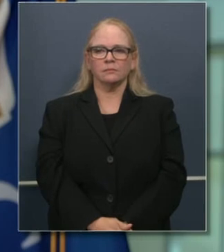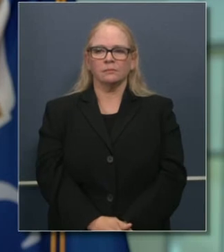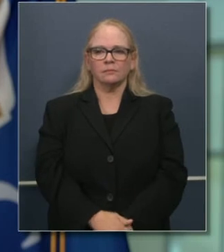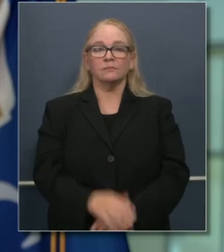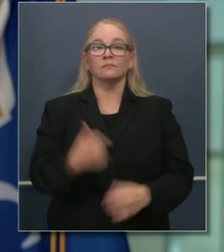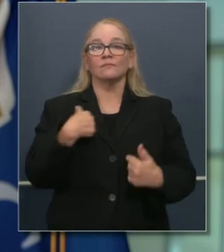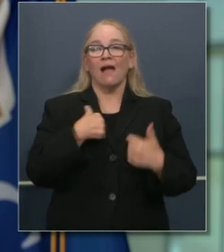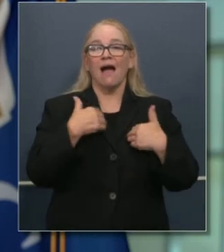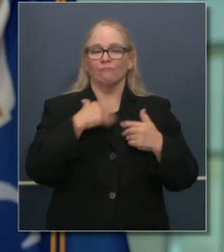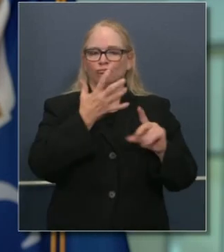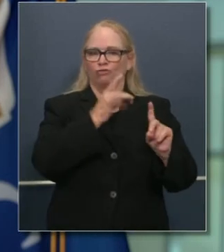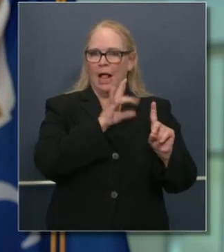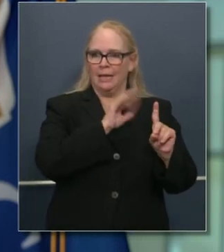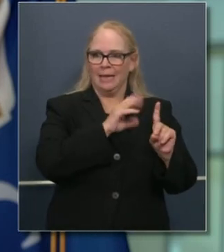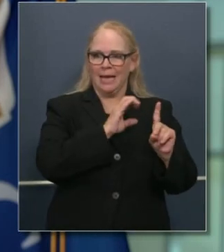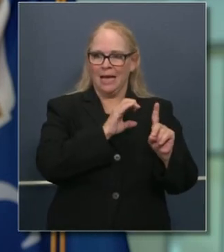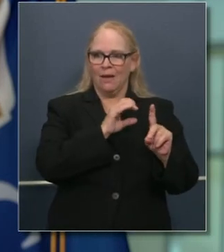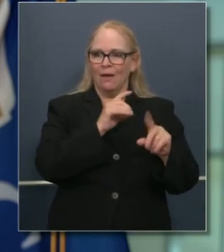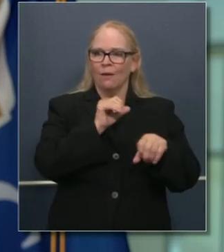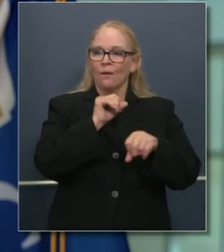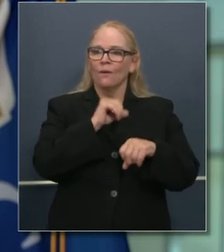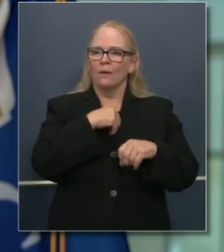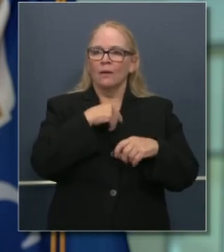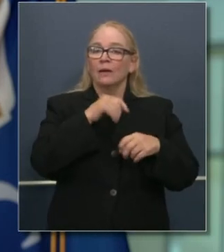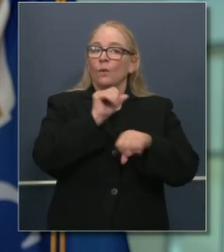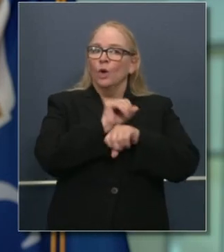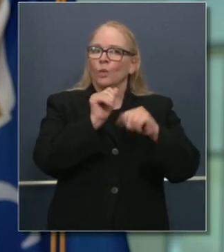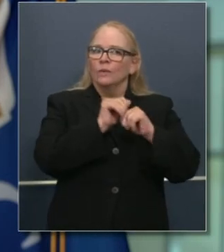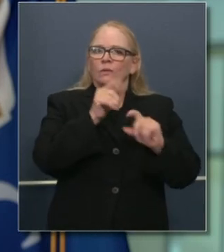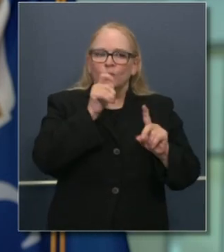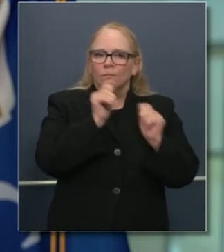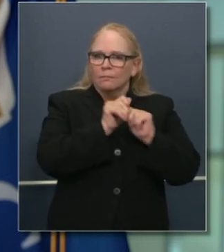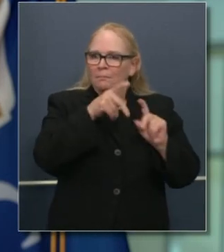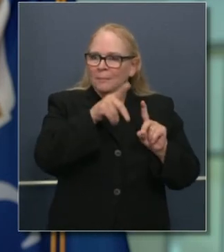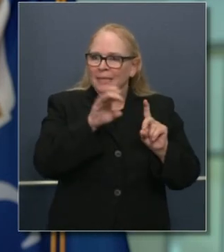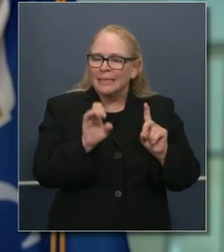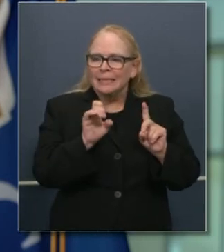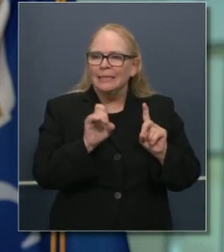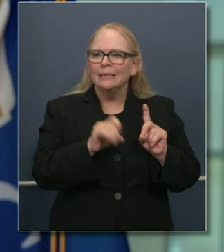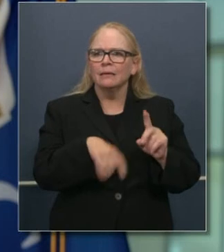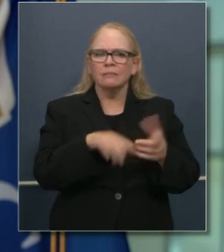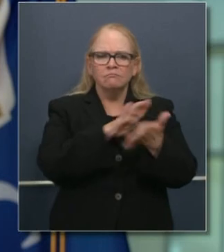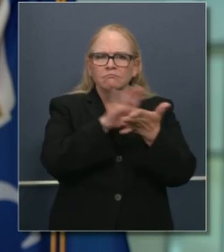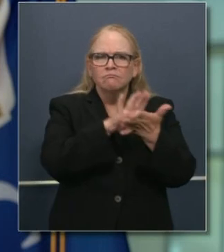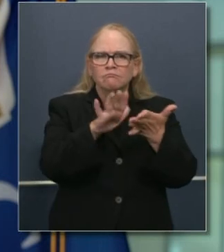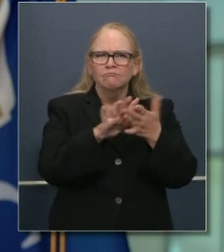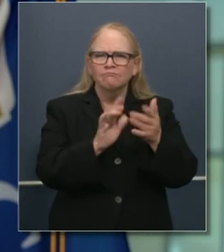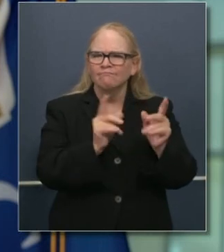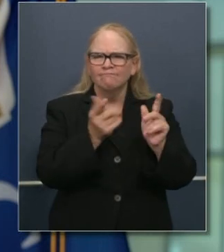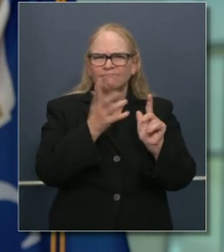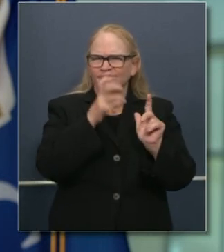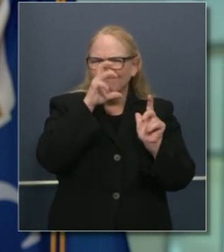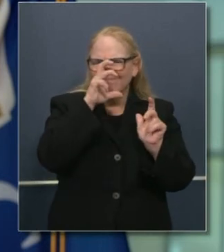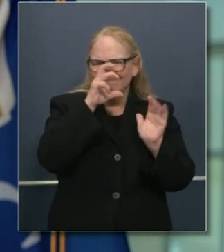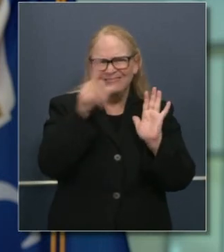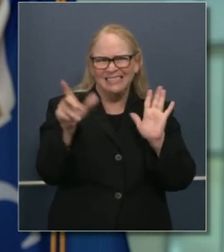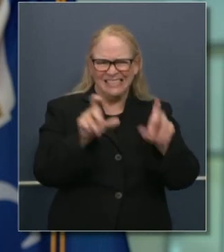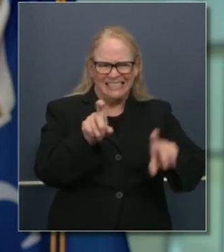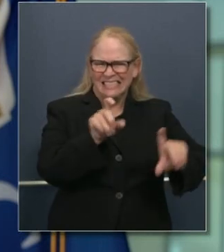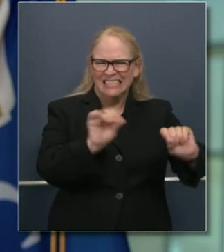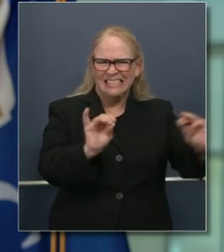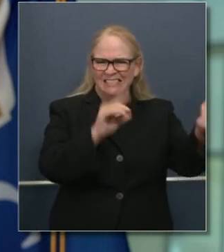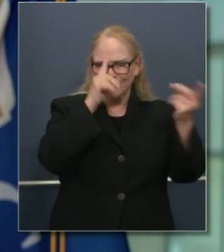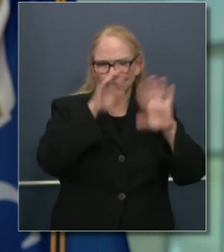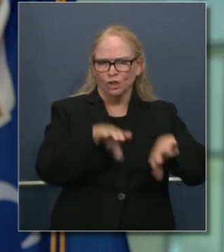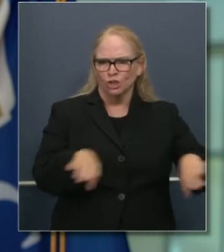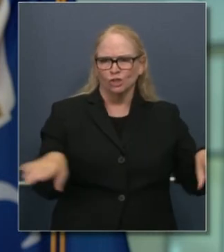parte importante de nuestros esfuerzos de guarderías. El trabajo que hicimos en PPA. El trabajo que hicimos abordando salubridad. Así que las pautas son distintivas, las